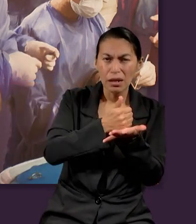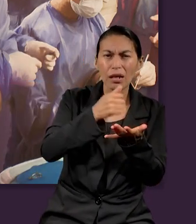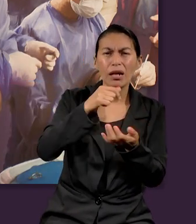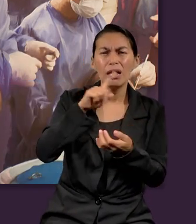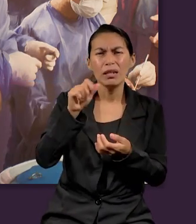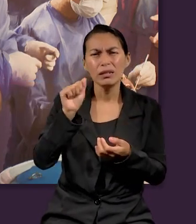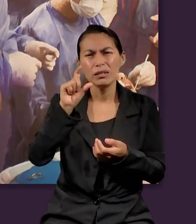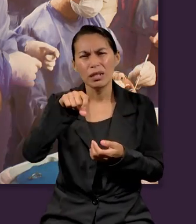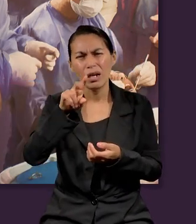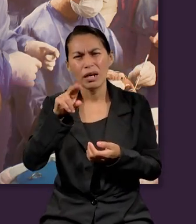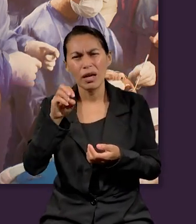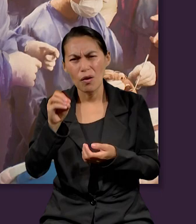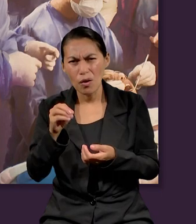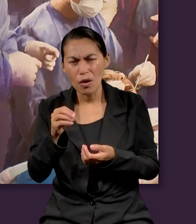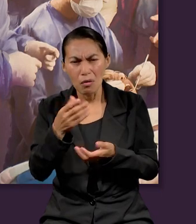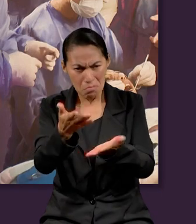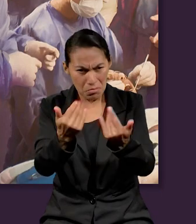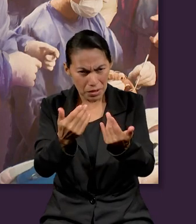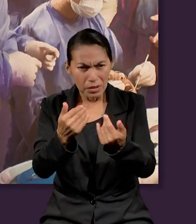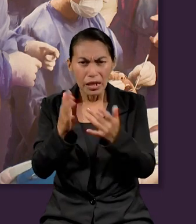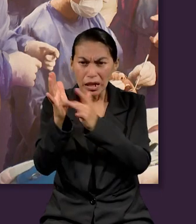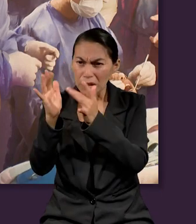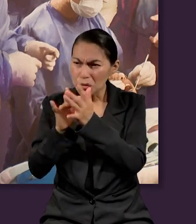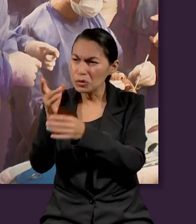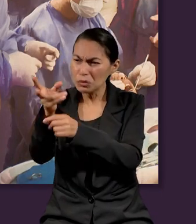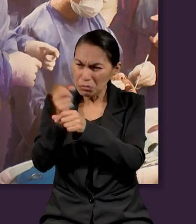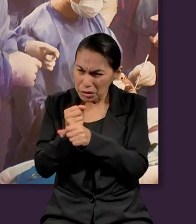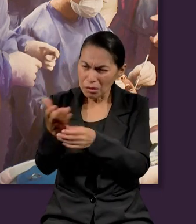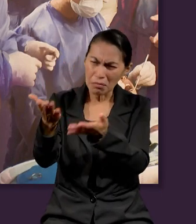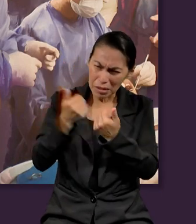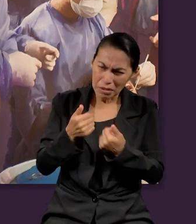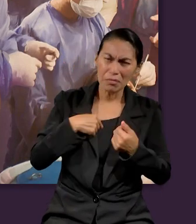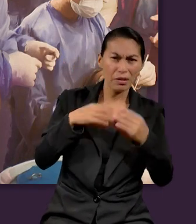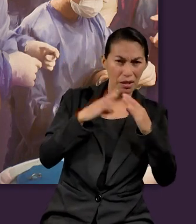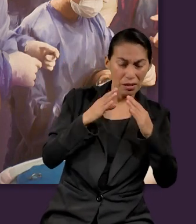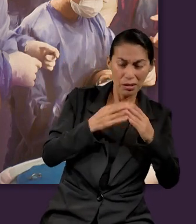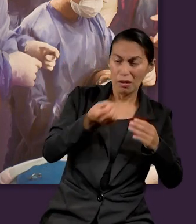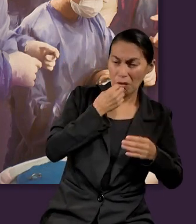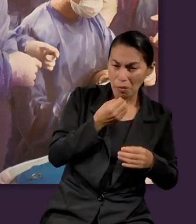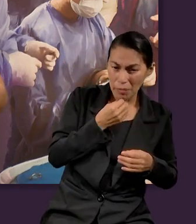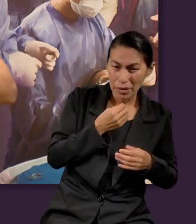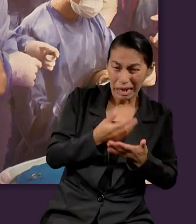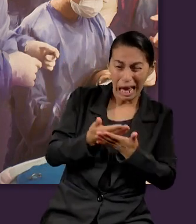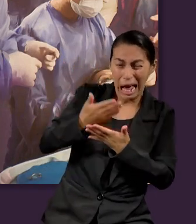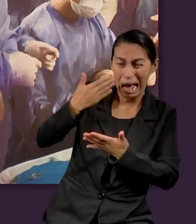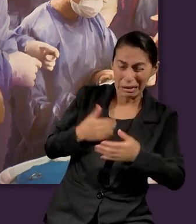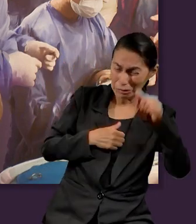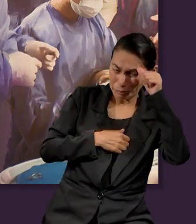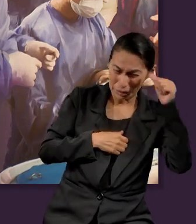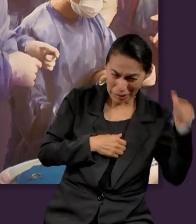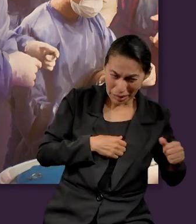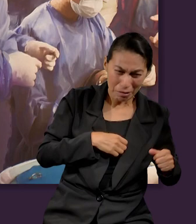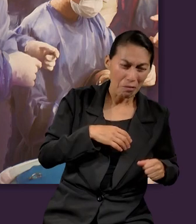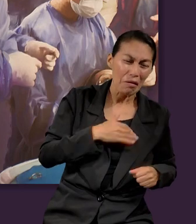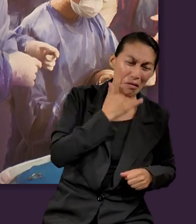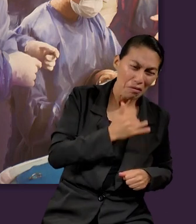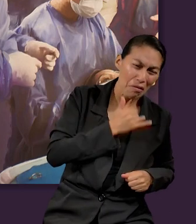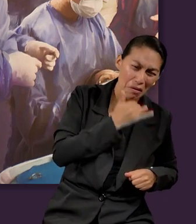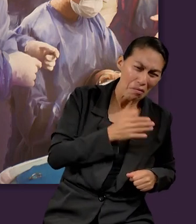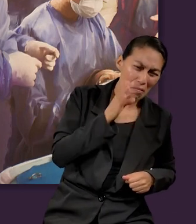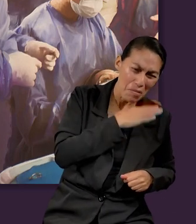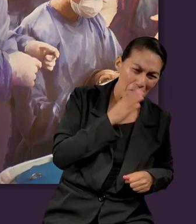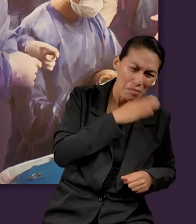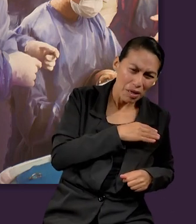historia de saqueo, cuando él lo acepta a comer a su casa y su vida cambia completamente. Después de una vida de pecado, de hacer las cosas mal,